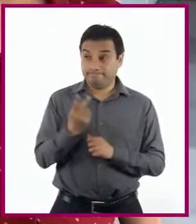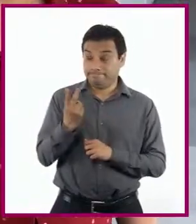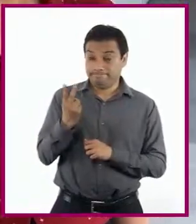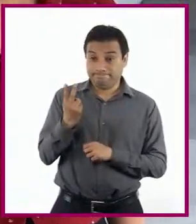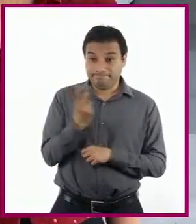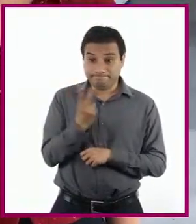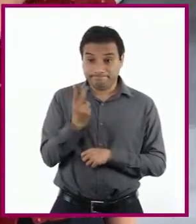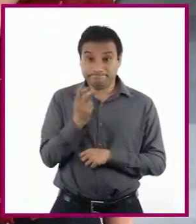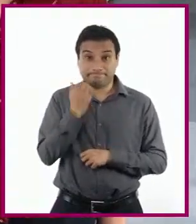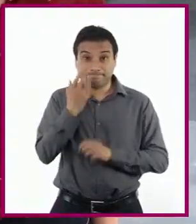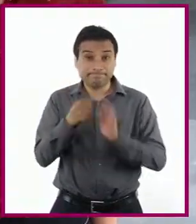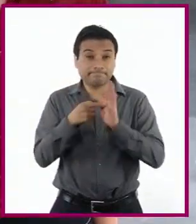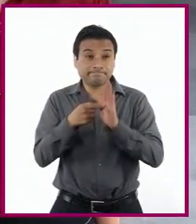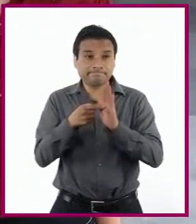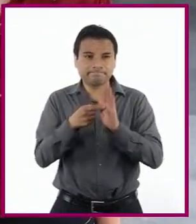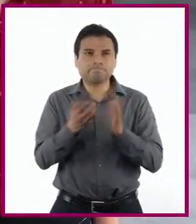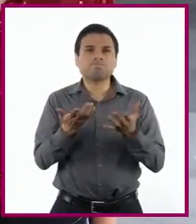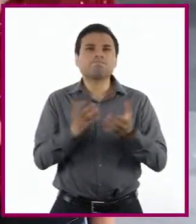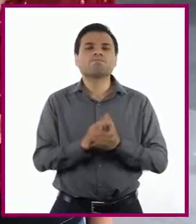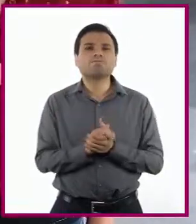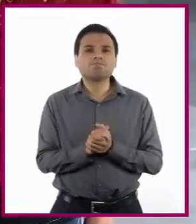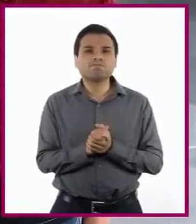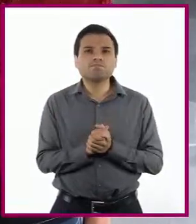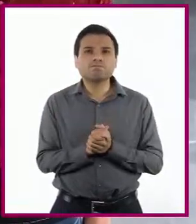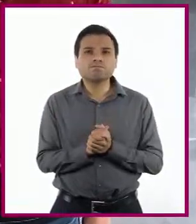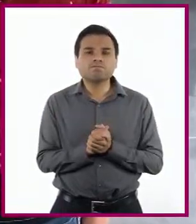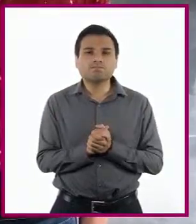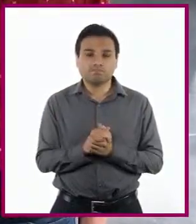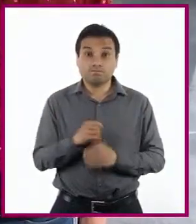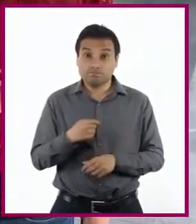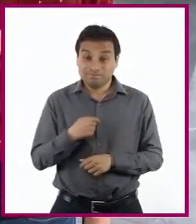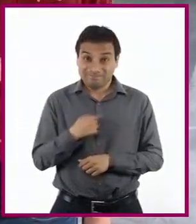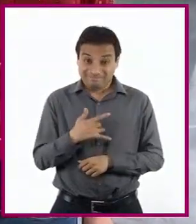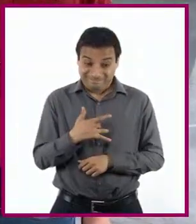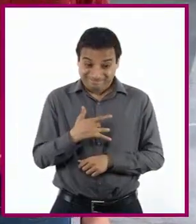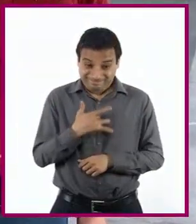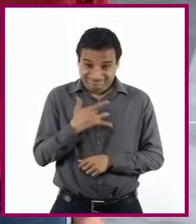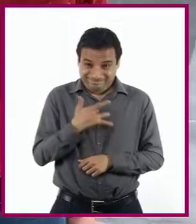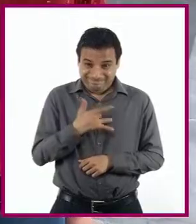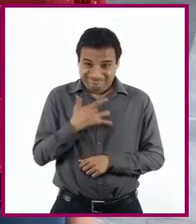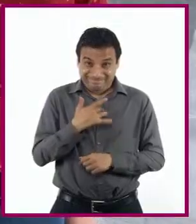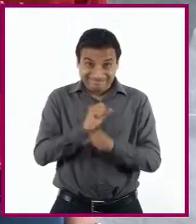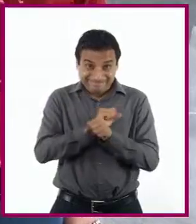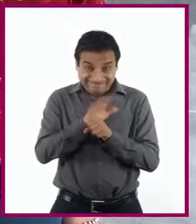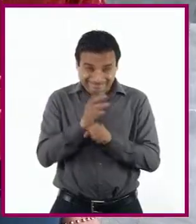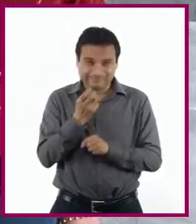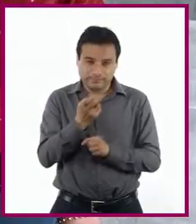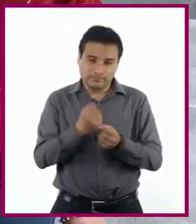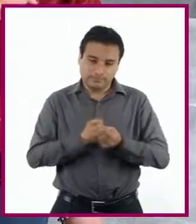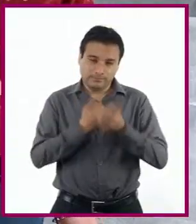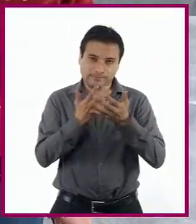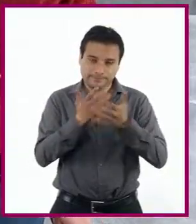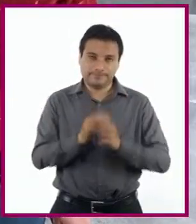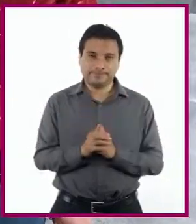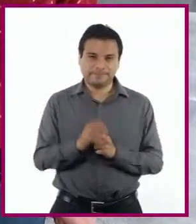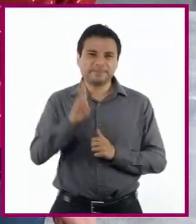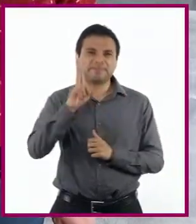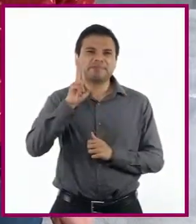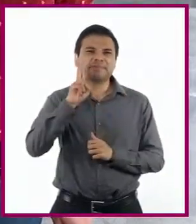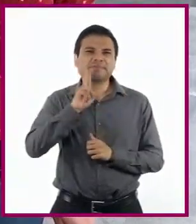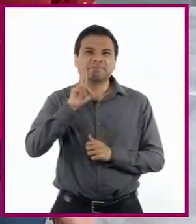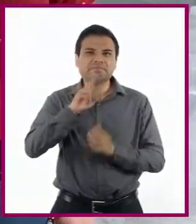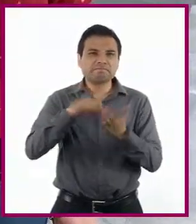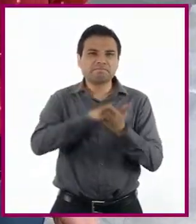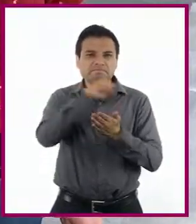proyectar En nuestro cortometraje Lo que sentimos Durante este tiempo de pandemia Vamos a buscar los